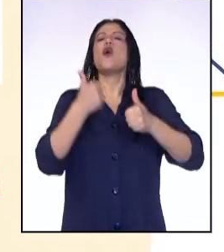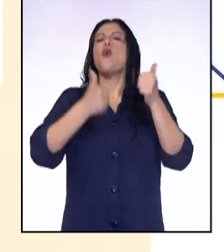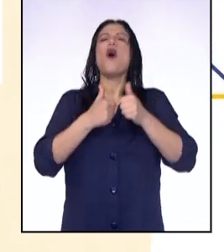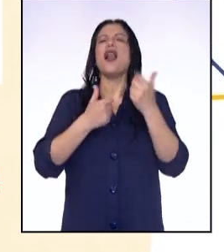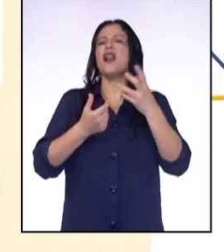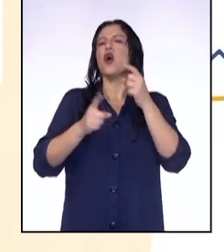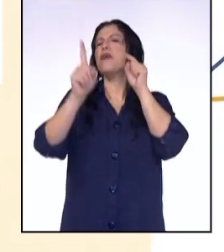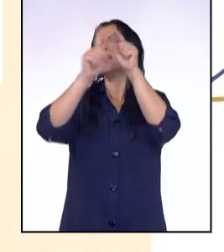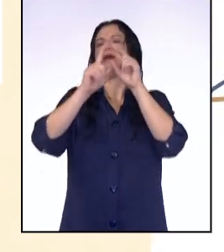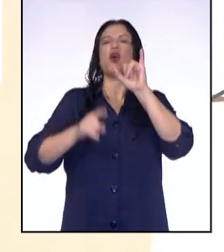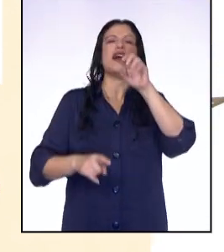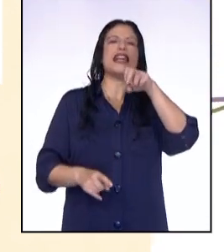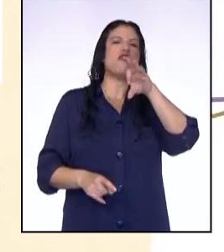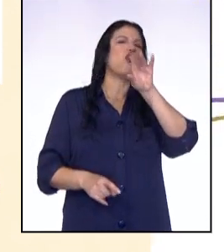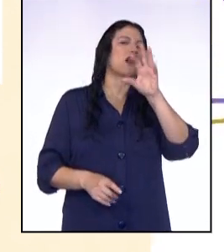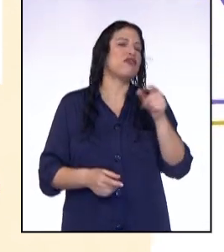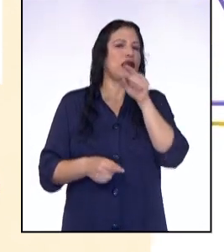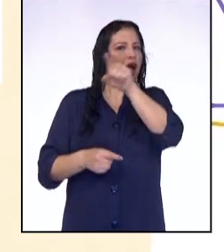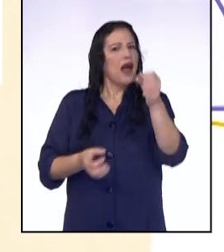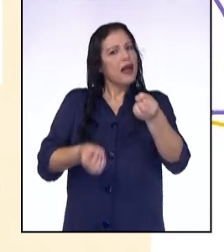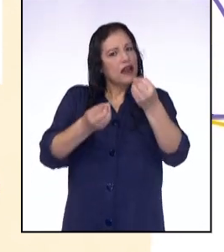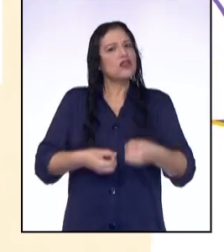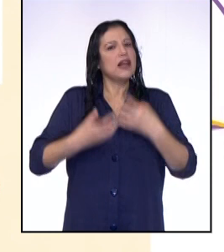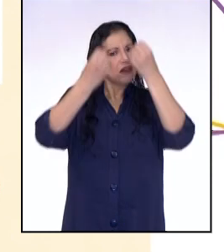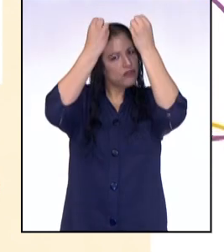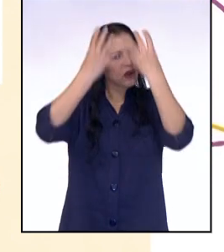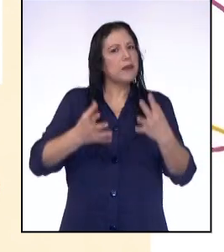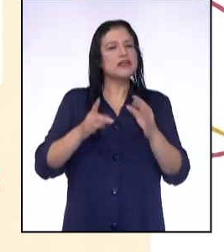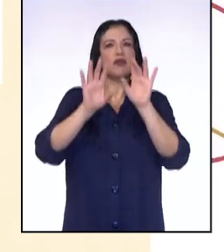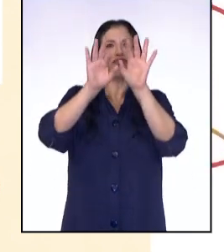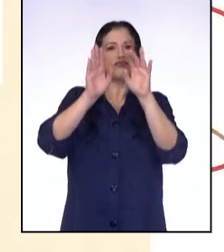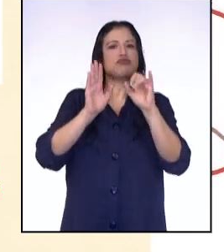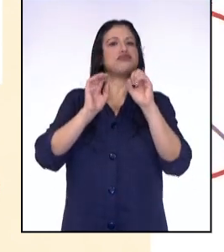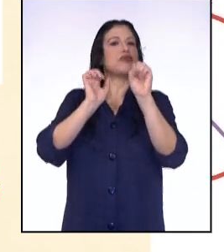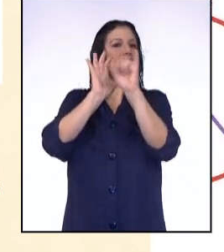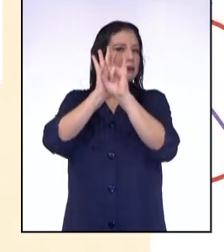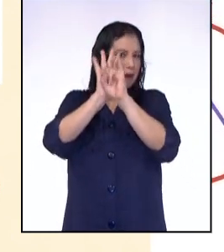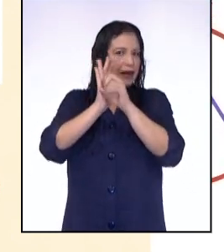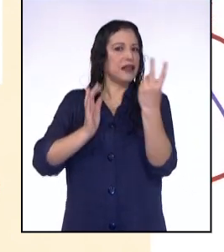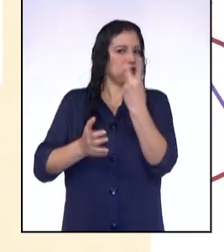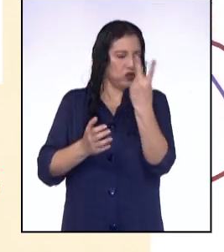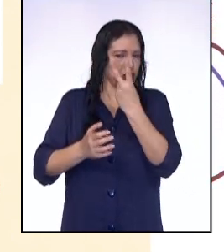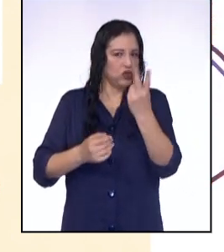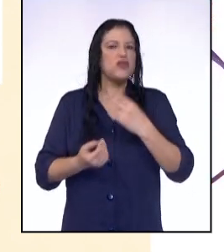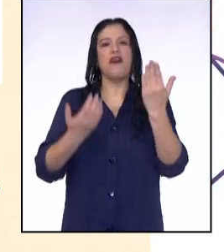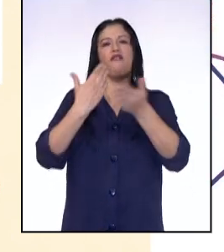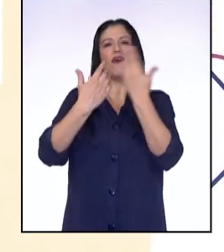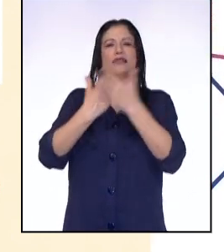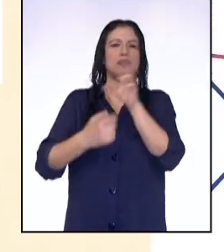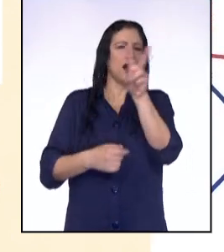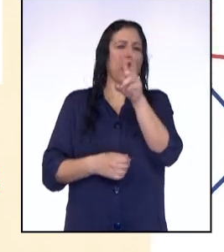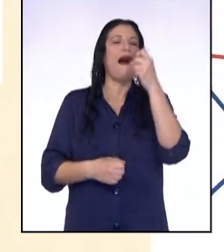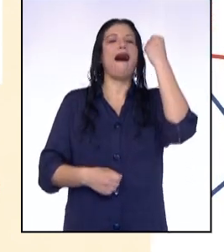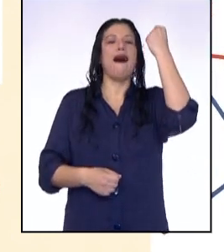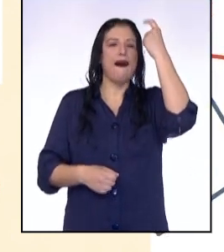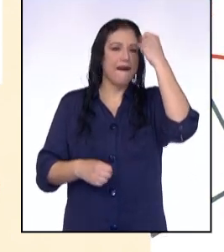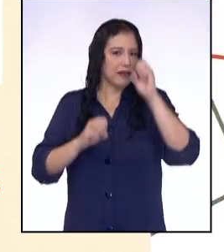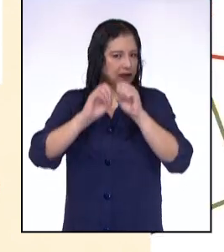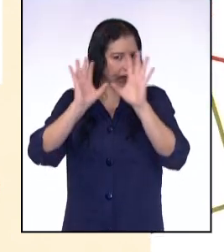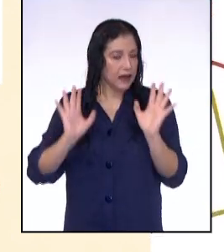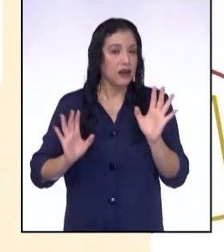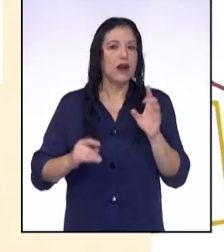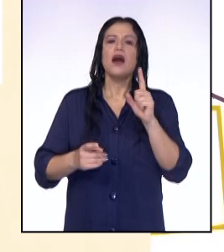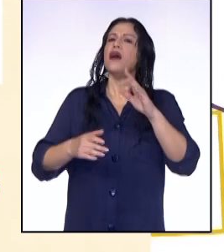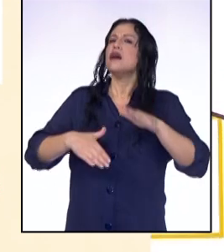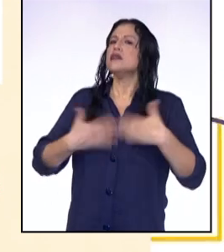infografías? Creo que para darnos información en texto acompañado de imágenes en una forma fácil de entender, profesora. ¿Y se